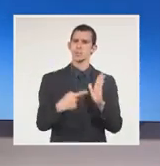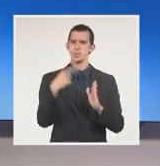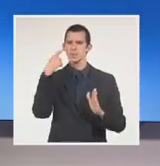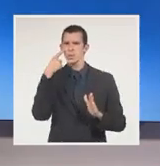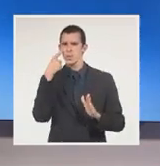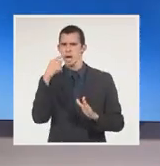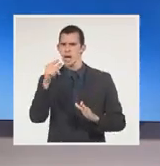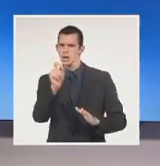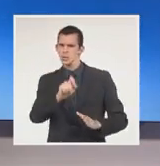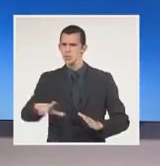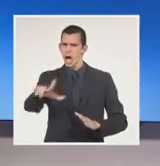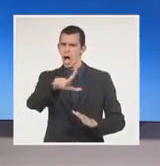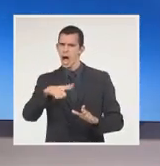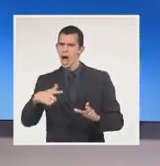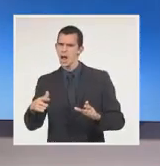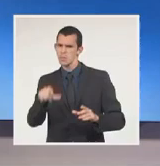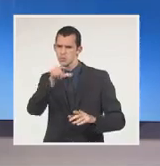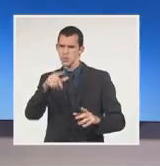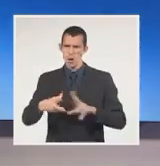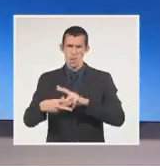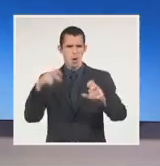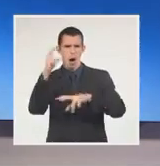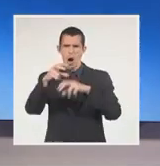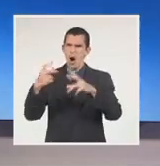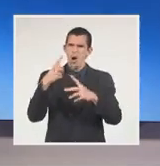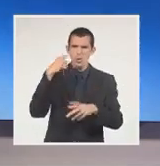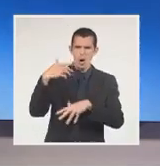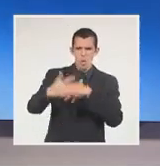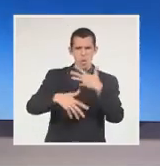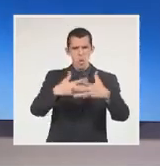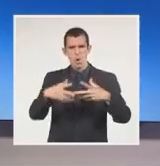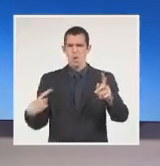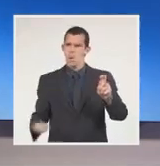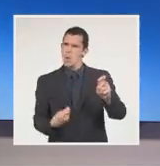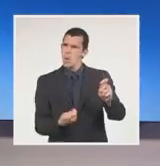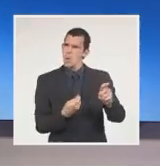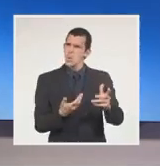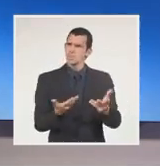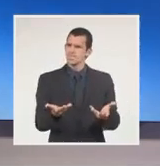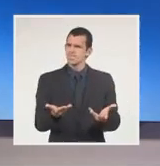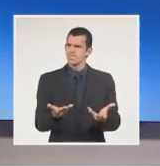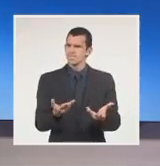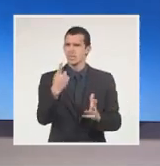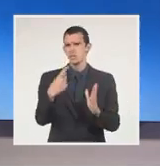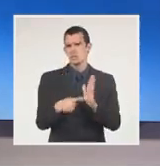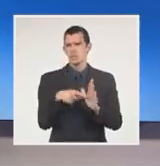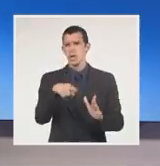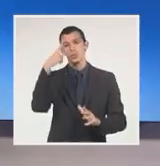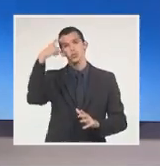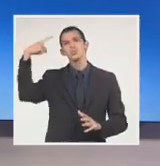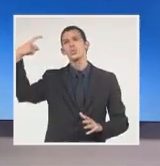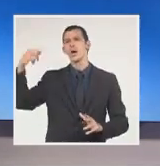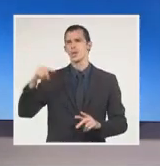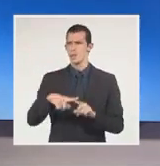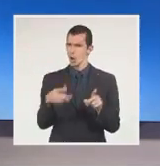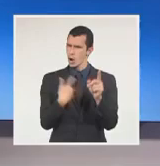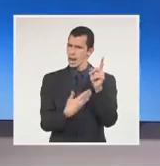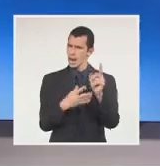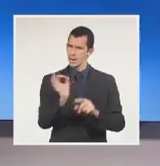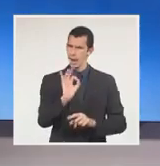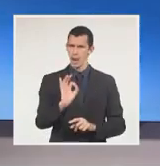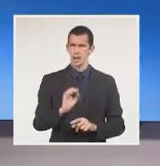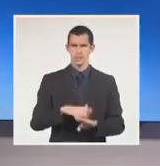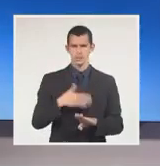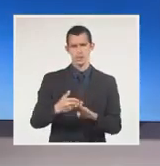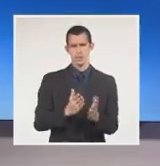social, reflejadas en las redes, esa es una meta soñada, por los enemigos del pueblo. Espérenme, muy pronto, que tenemos, mucho